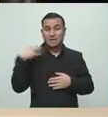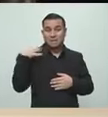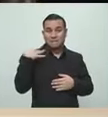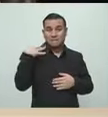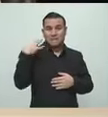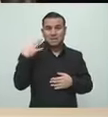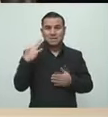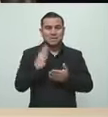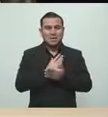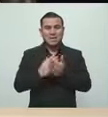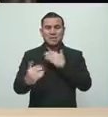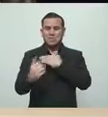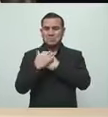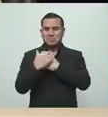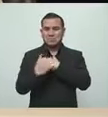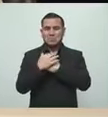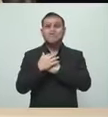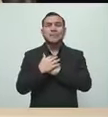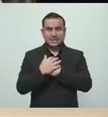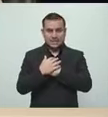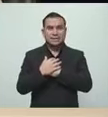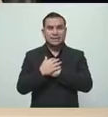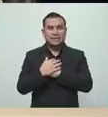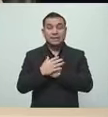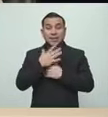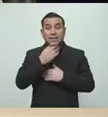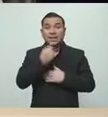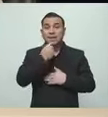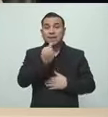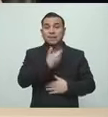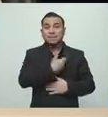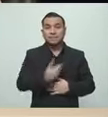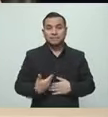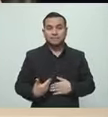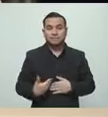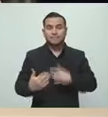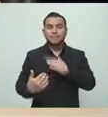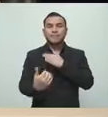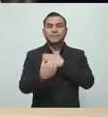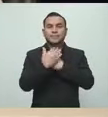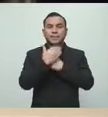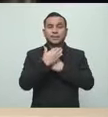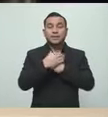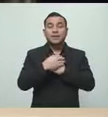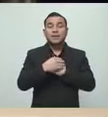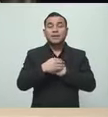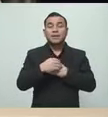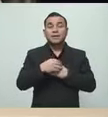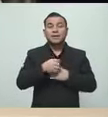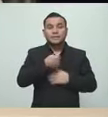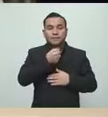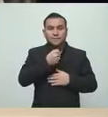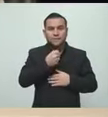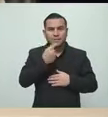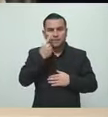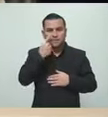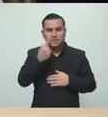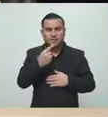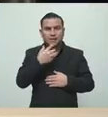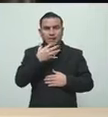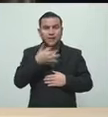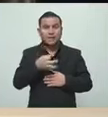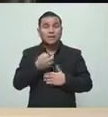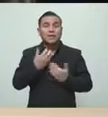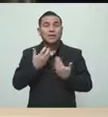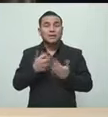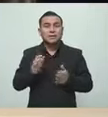nos mandaron algunos mensajes. Sí, el presidente de la Asamblea incluso nos mandó unos mensajes que los vimos prácticamente cuando